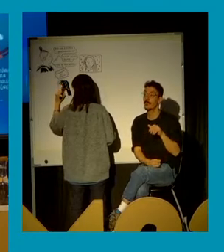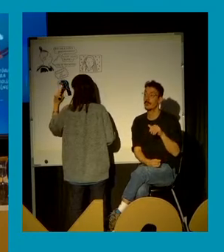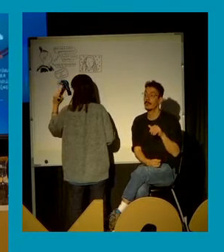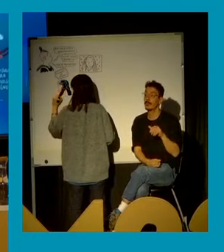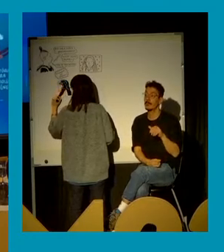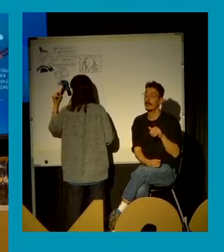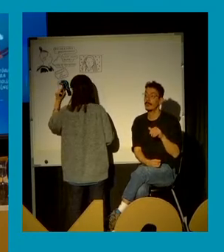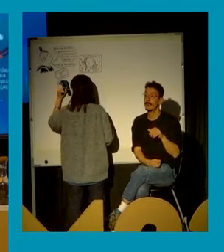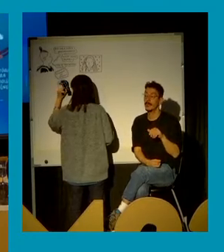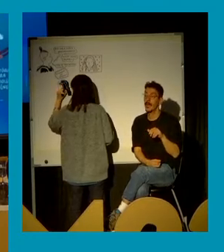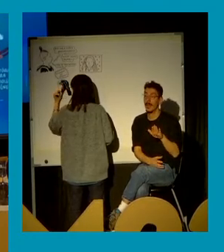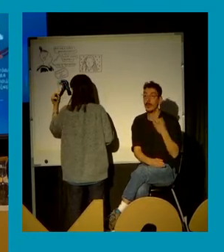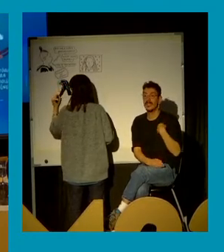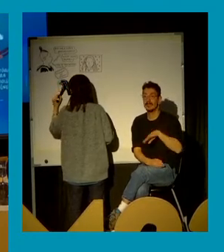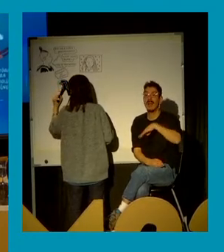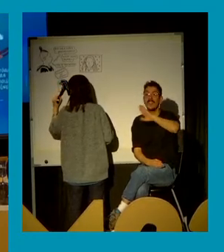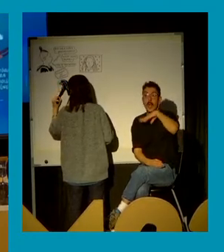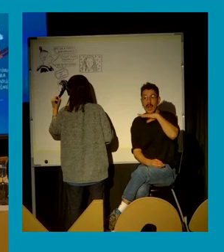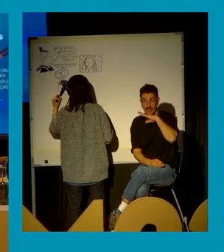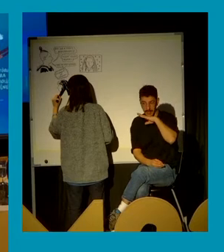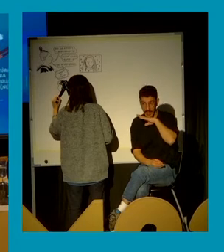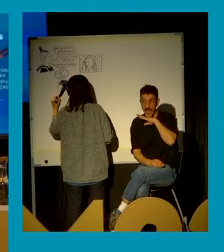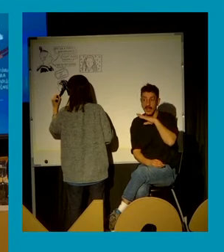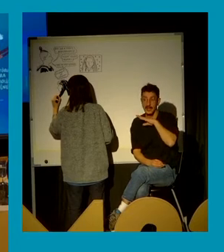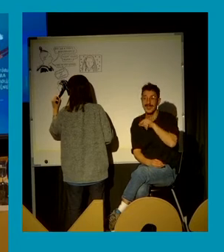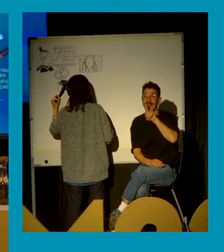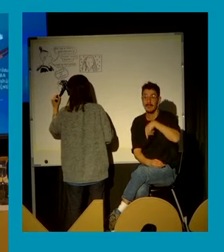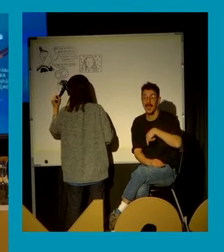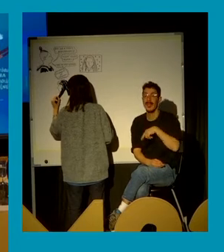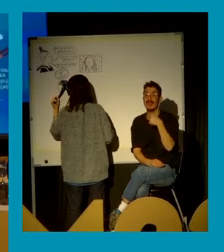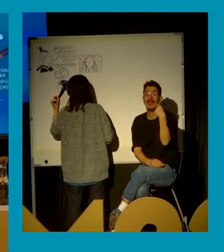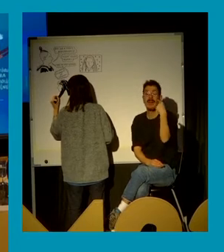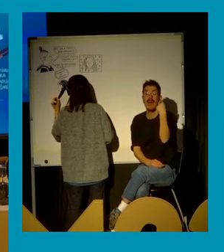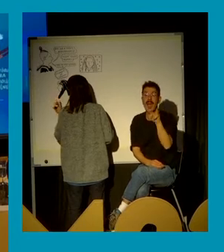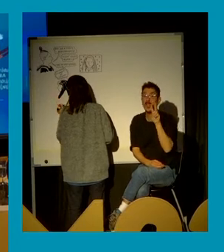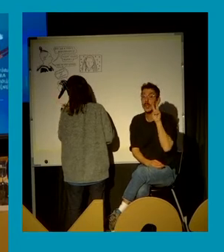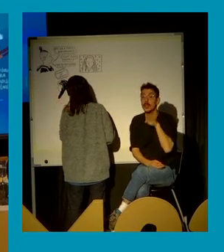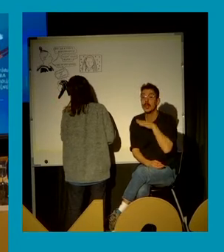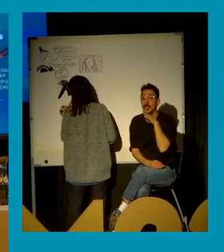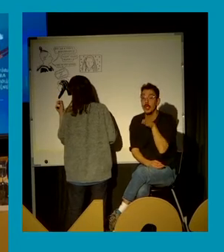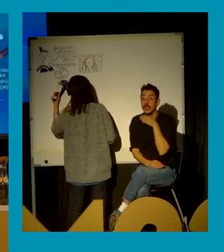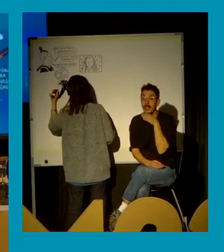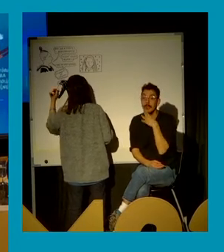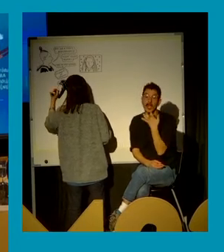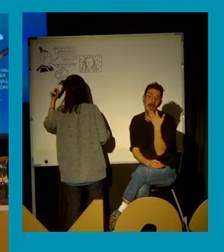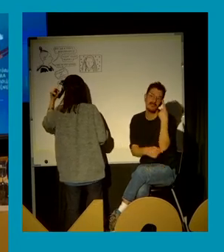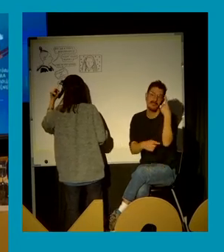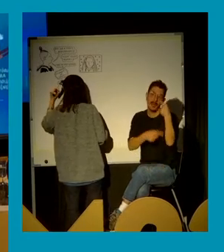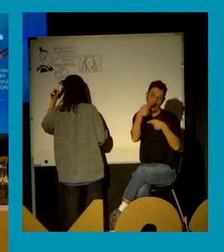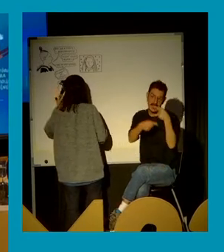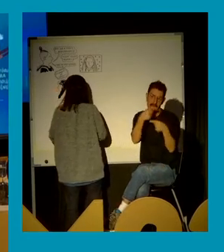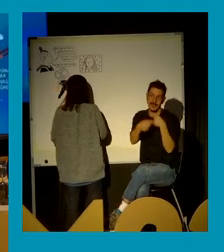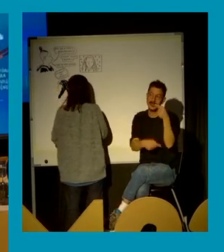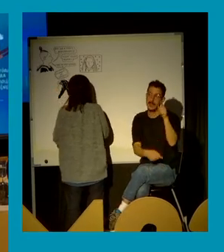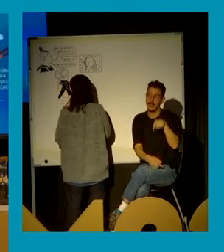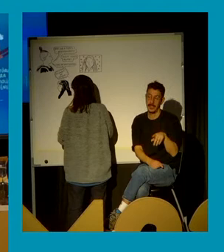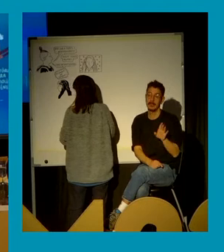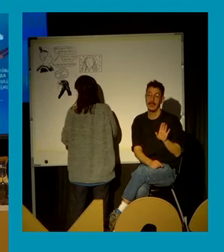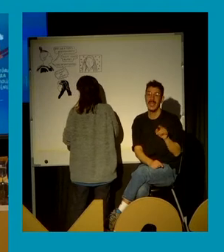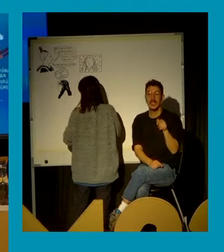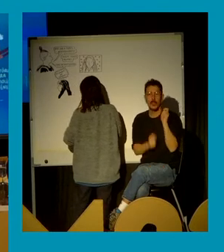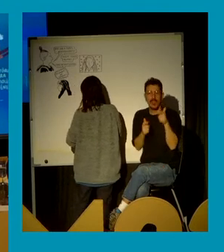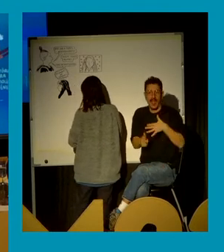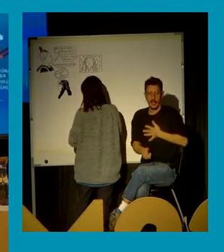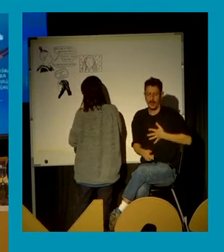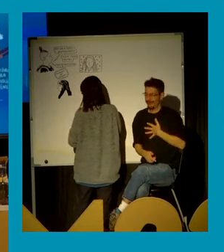incomodidad de las que voy a dejar aquí en los minutos que puedo, está en el ámbito familiar. Y este es un reto muy